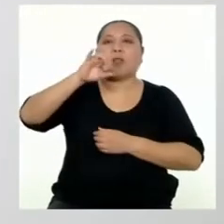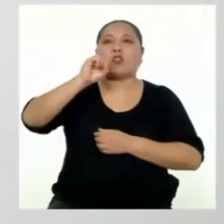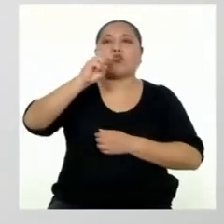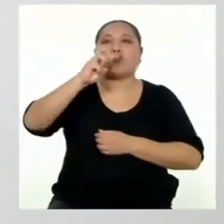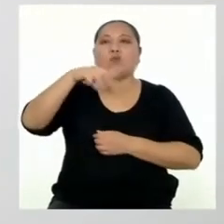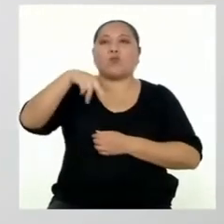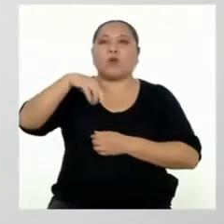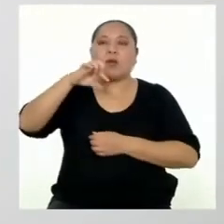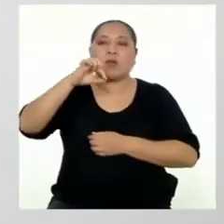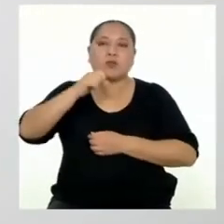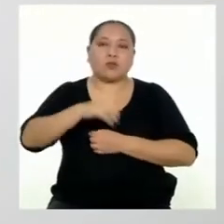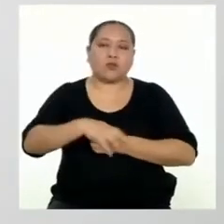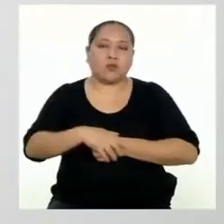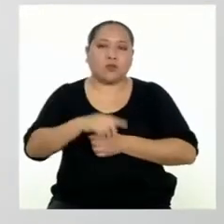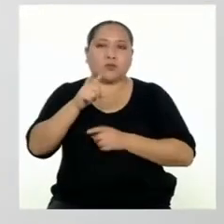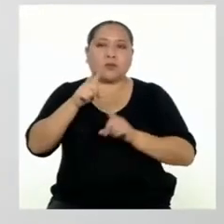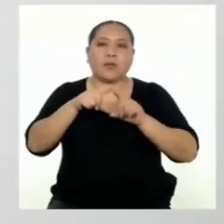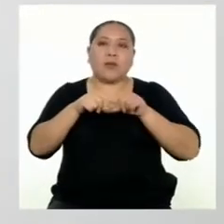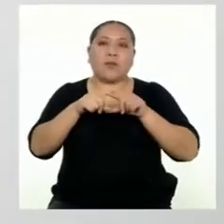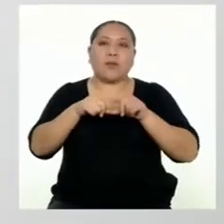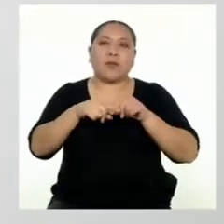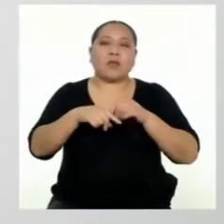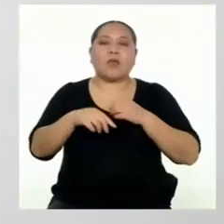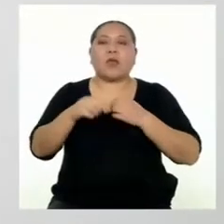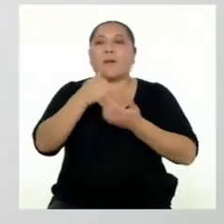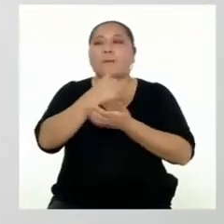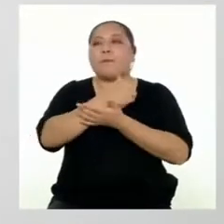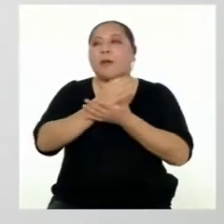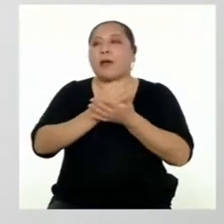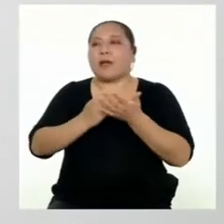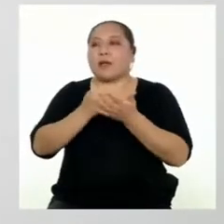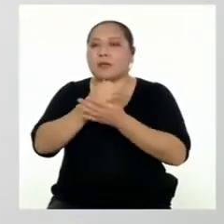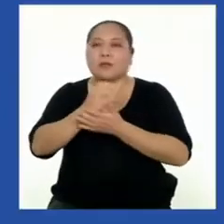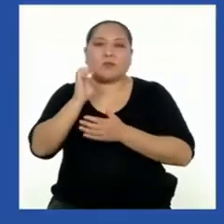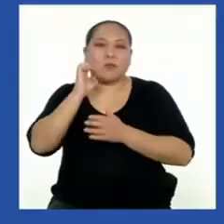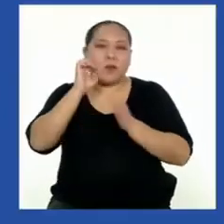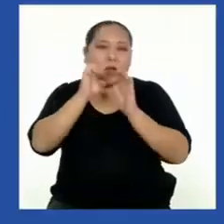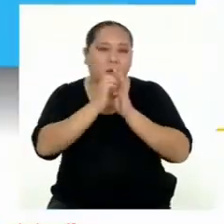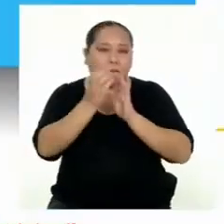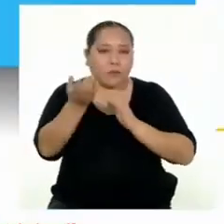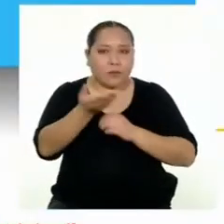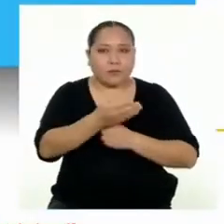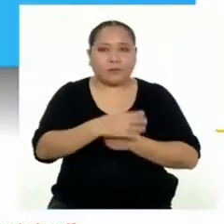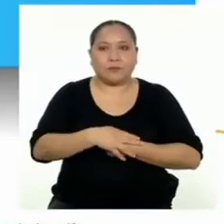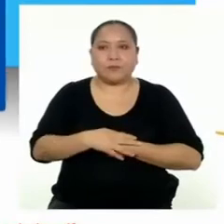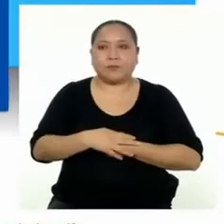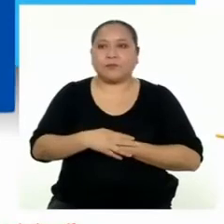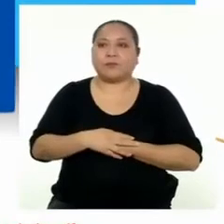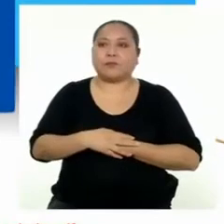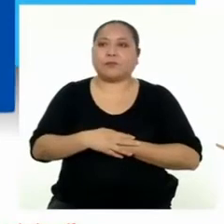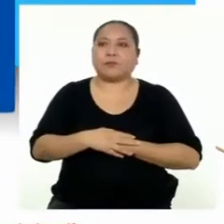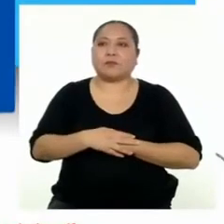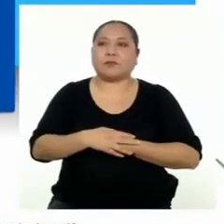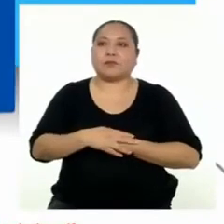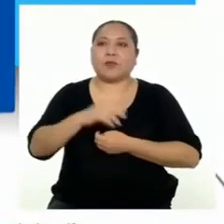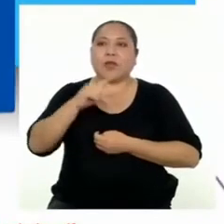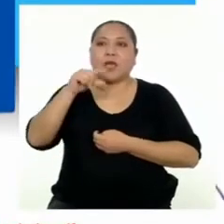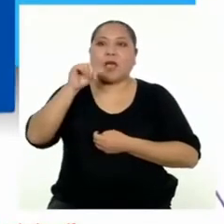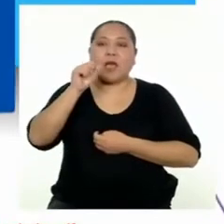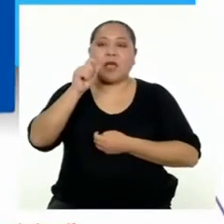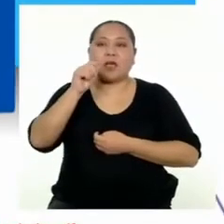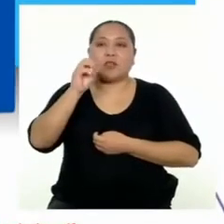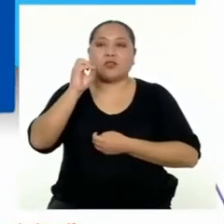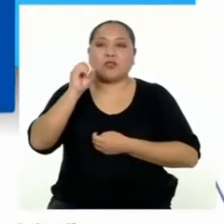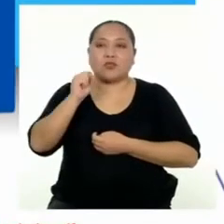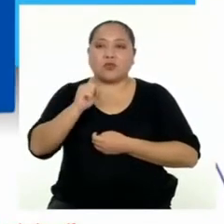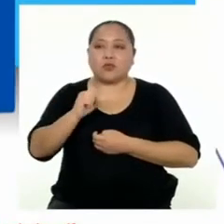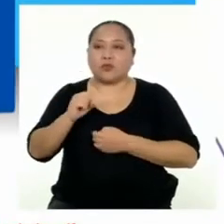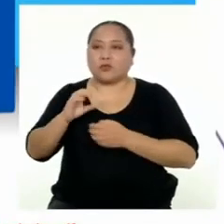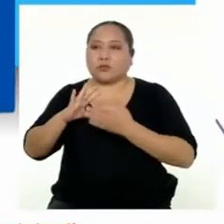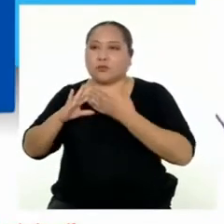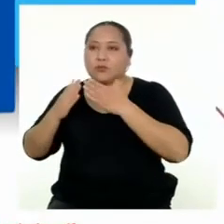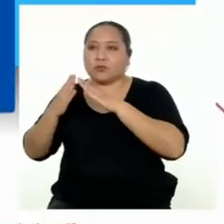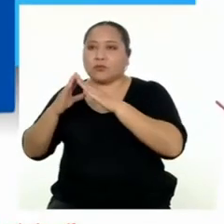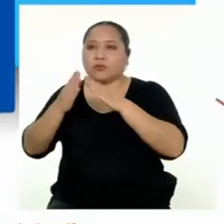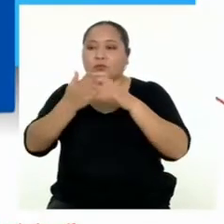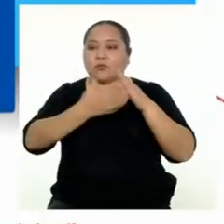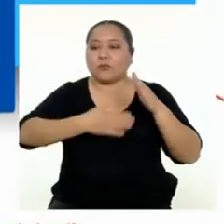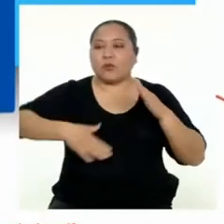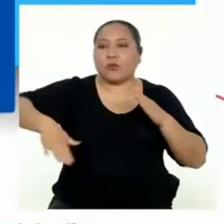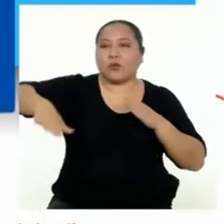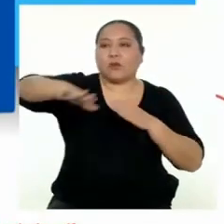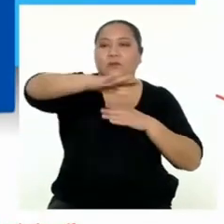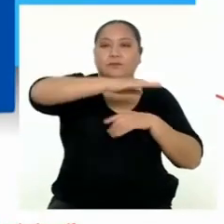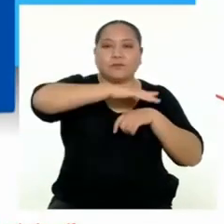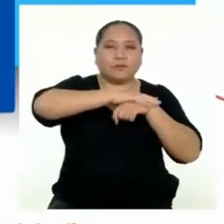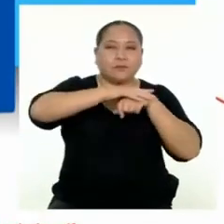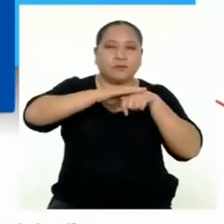Pero también dependerá de aspectos como estos. Los gastos de nuestra comunidad, que son